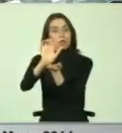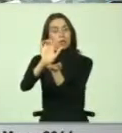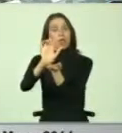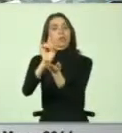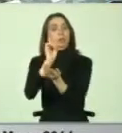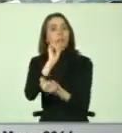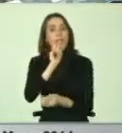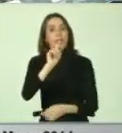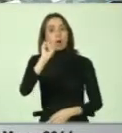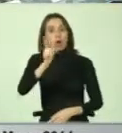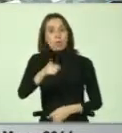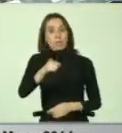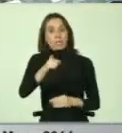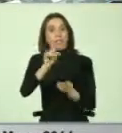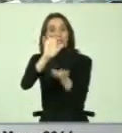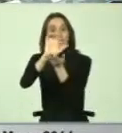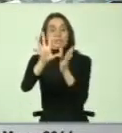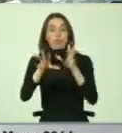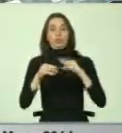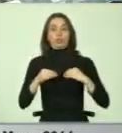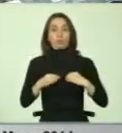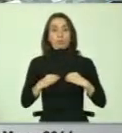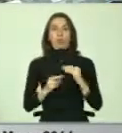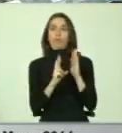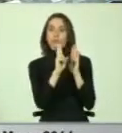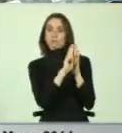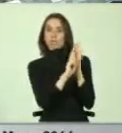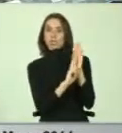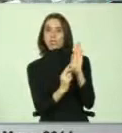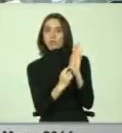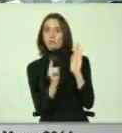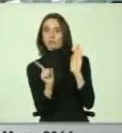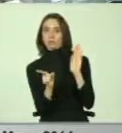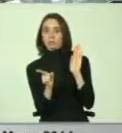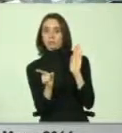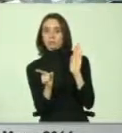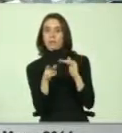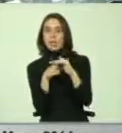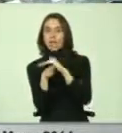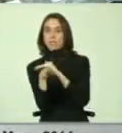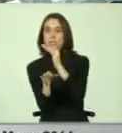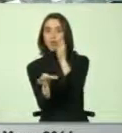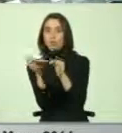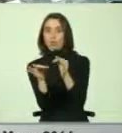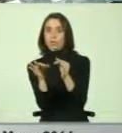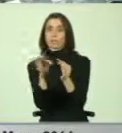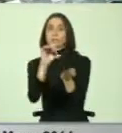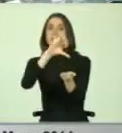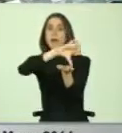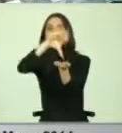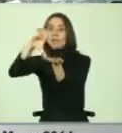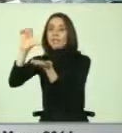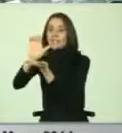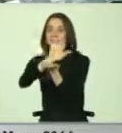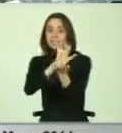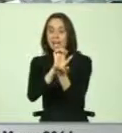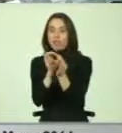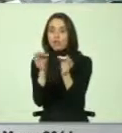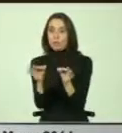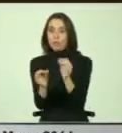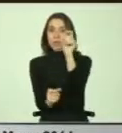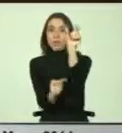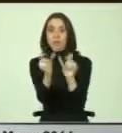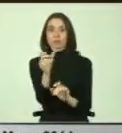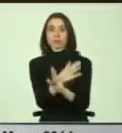las obligaciones asumidas por ellos, diciendo que en lo que respecta al acceso a la justicia, los estados deberán asegurar que las personas con